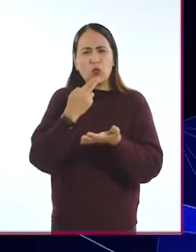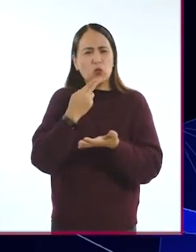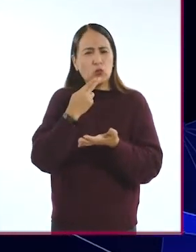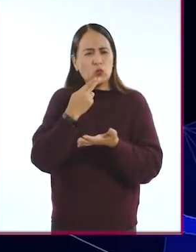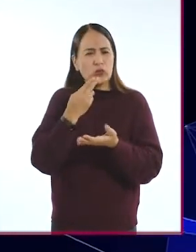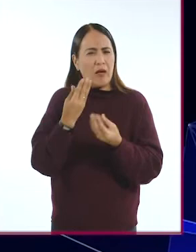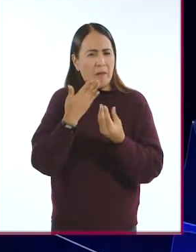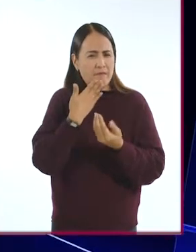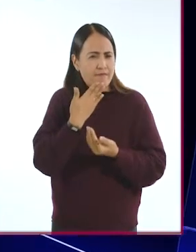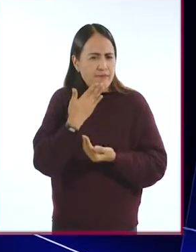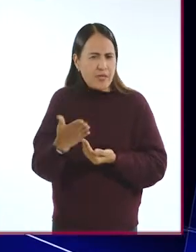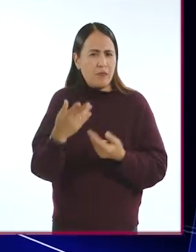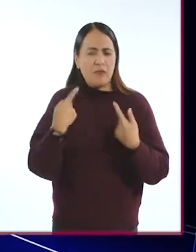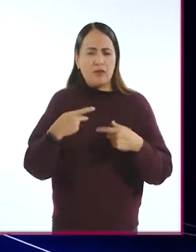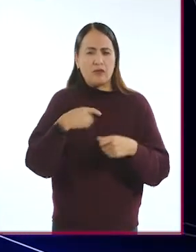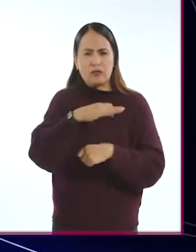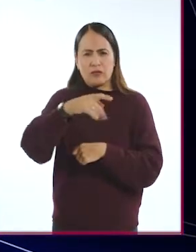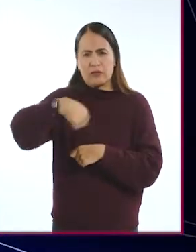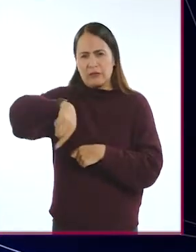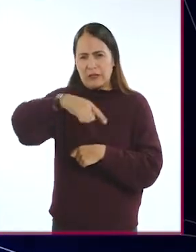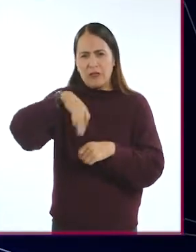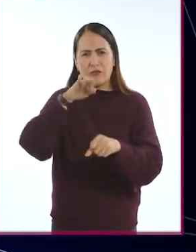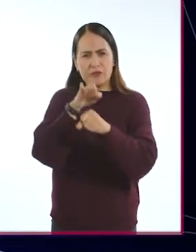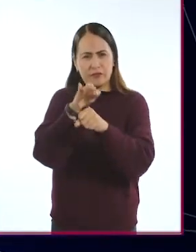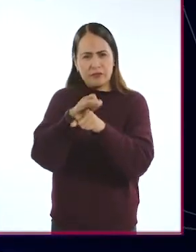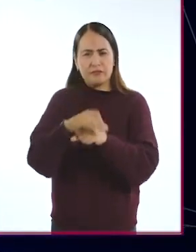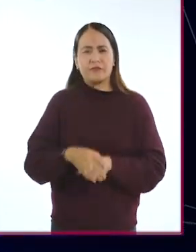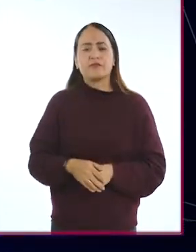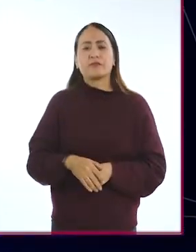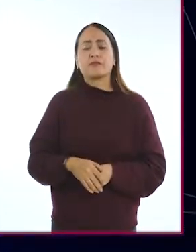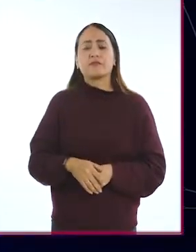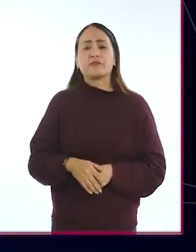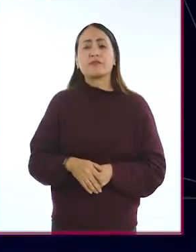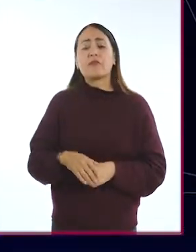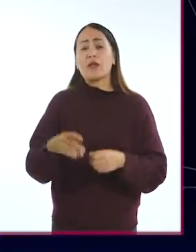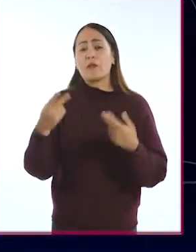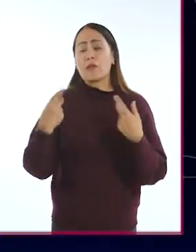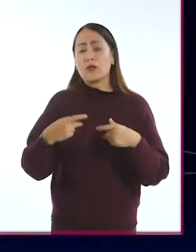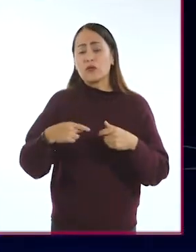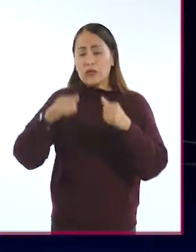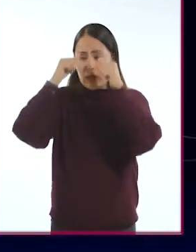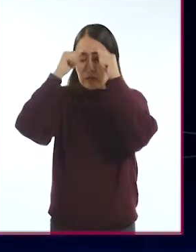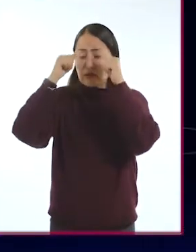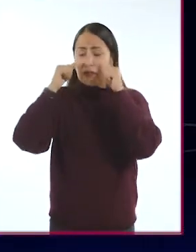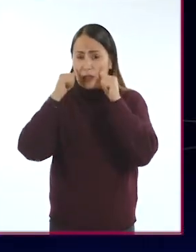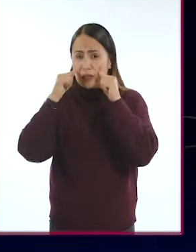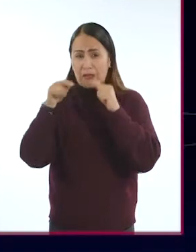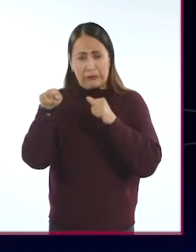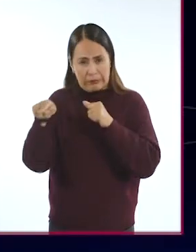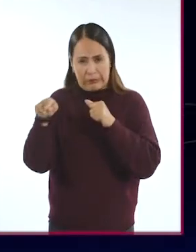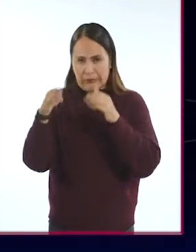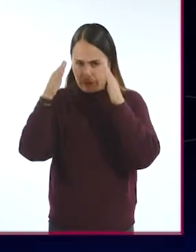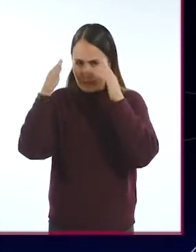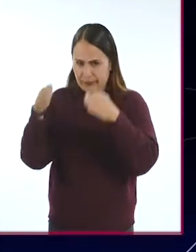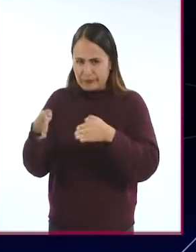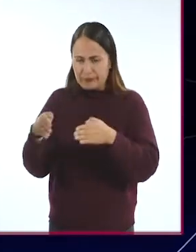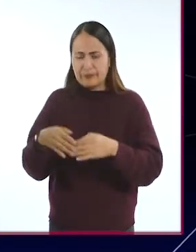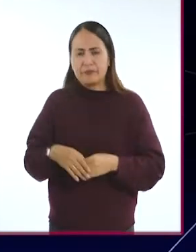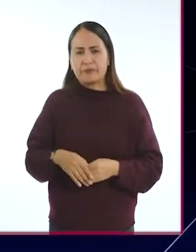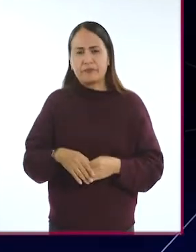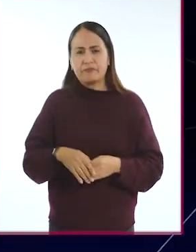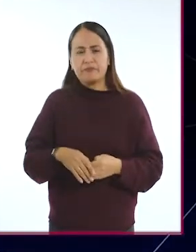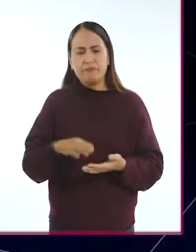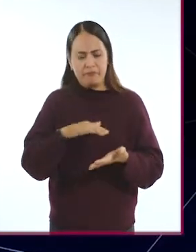de mucha utilidad para toda la humanidad. El sistema braille le ayuda a una persona ciega, específicamente ciega,